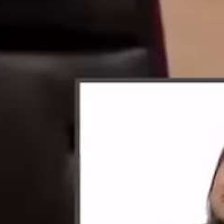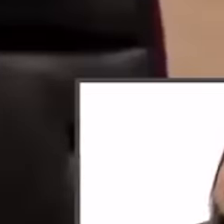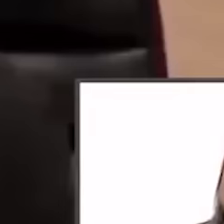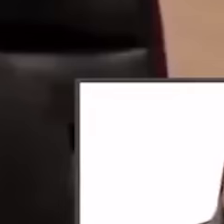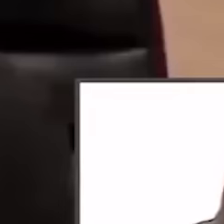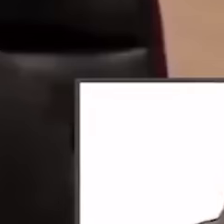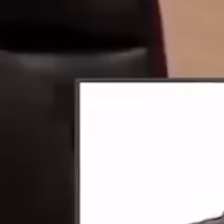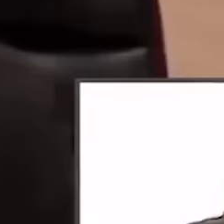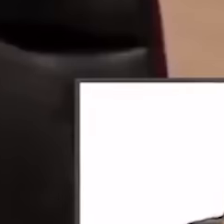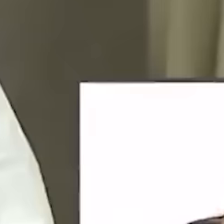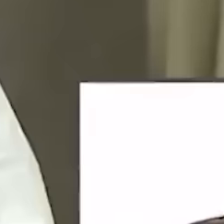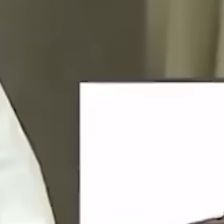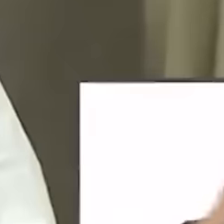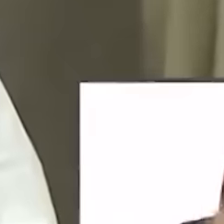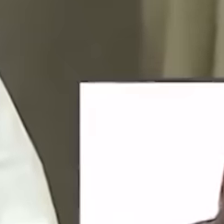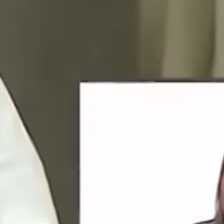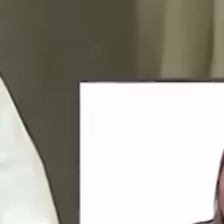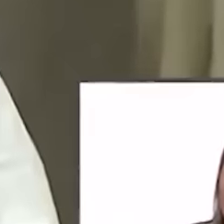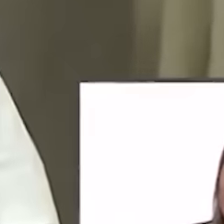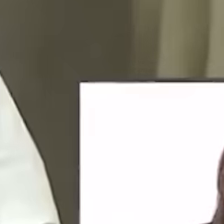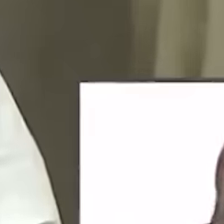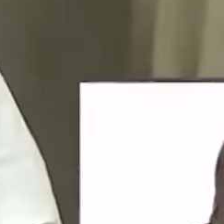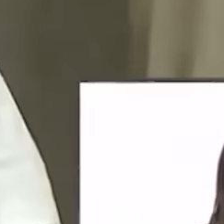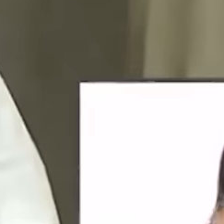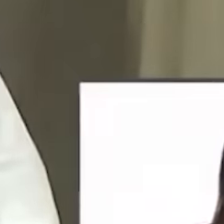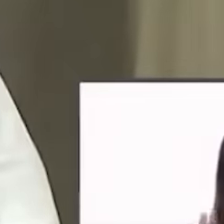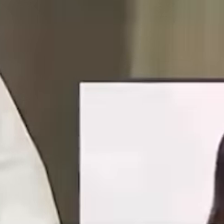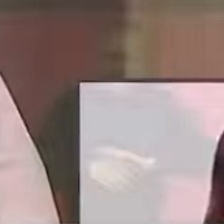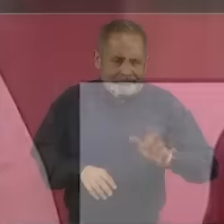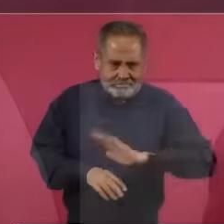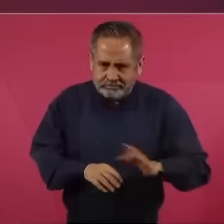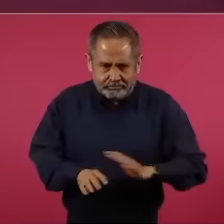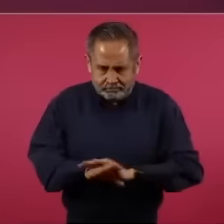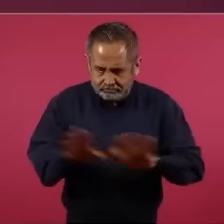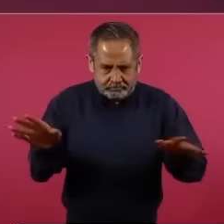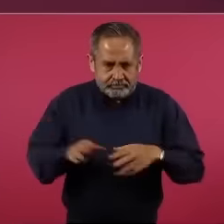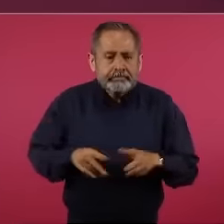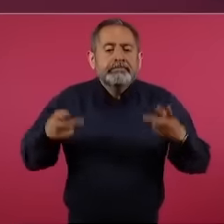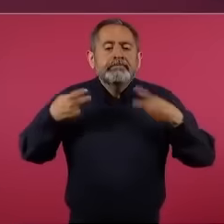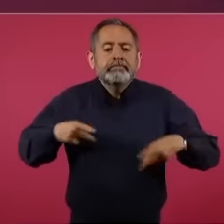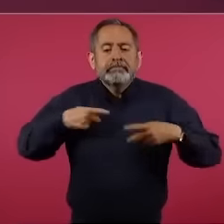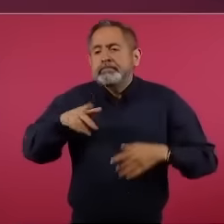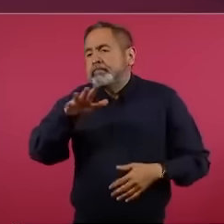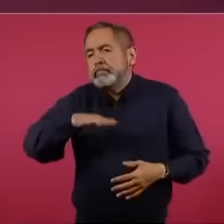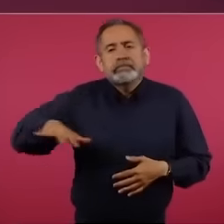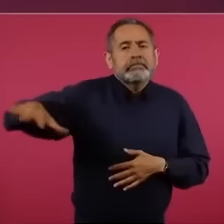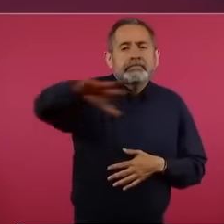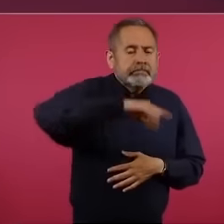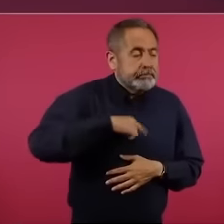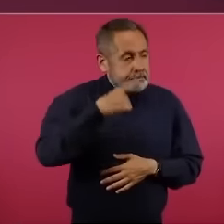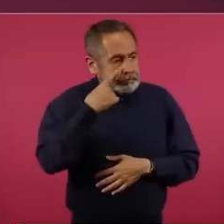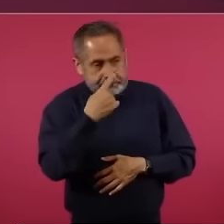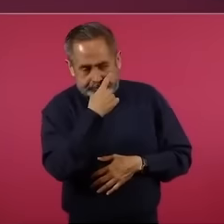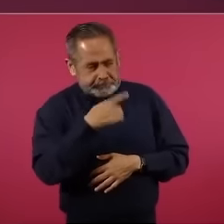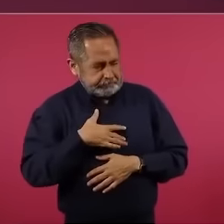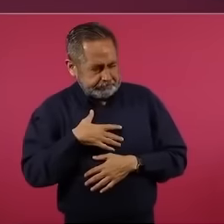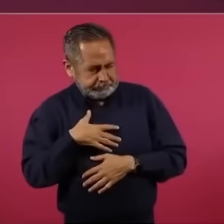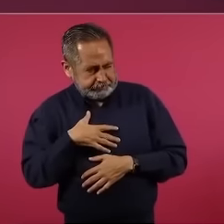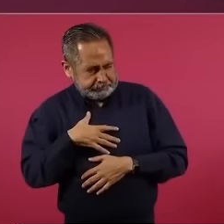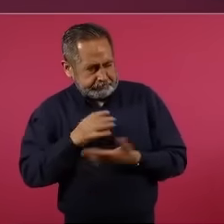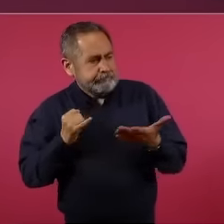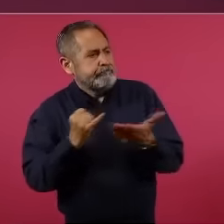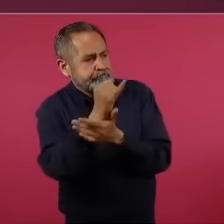sabotear la reforma que el país necesita con urgencia. Pero el presidente no se quedó atrás y, sin pelos en la lengua,